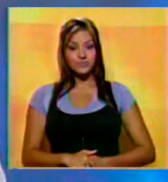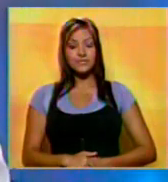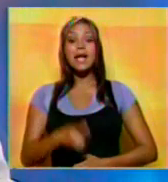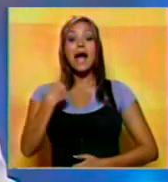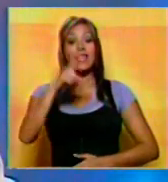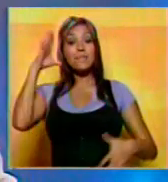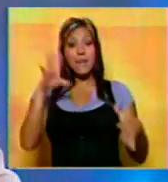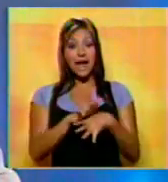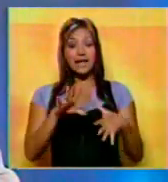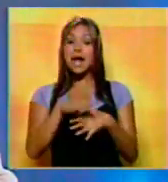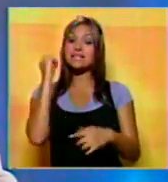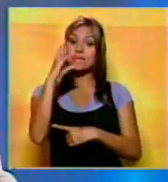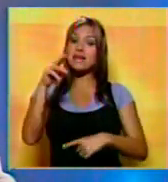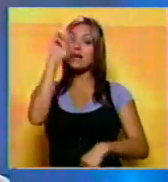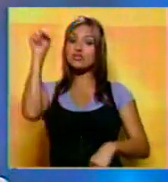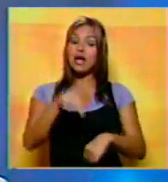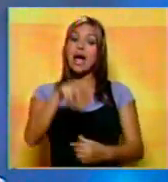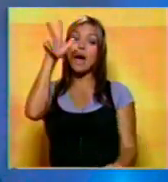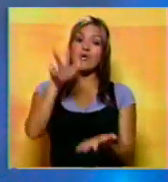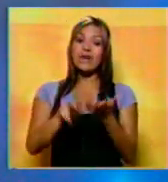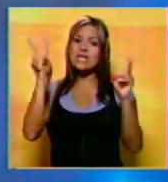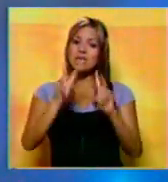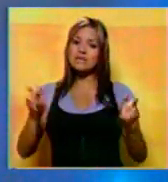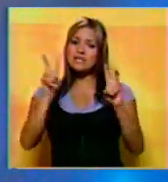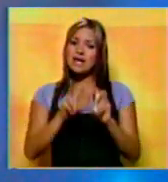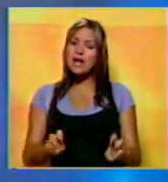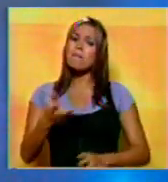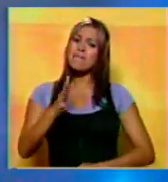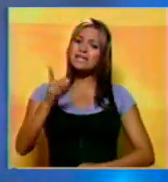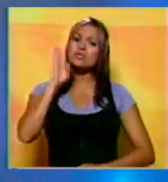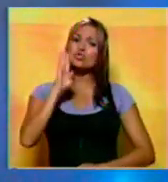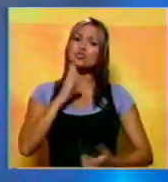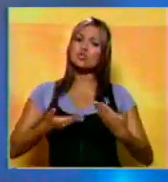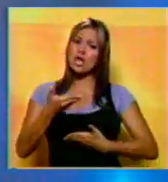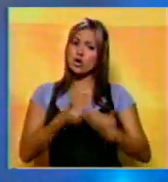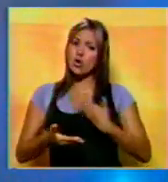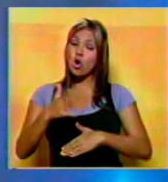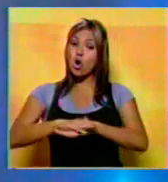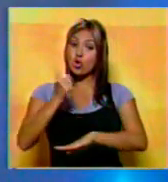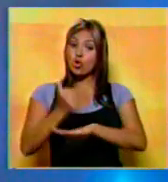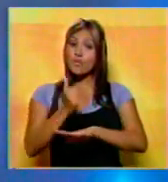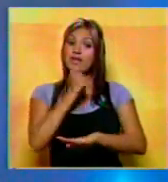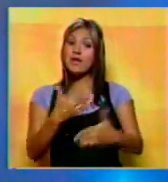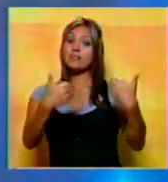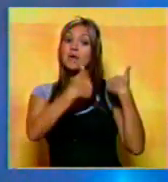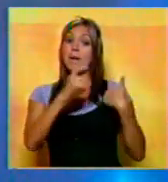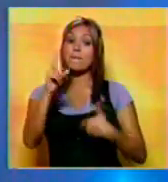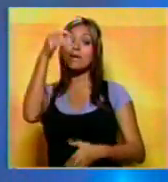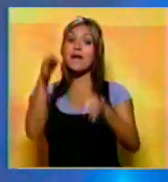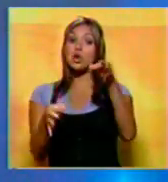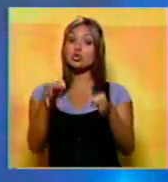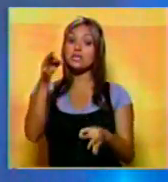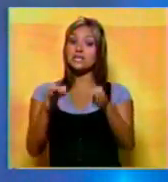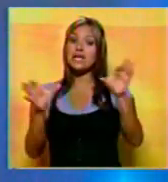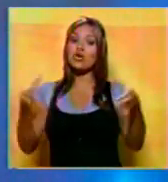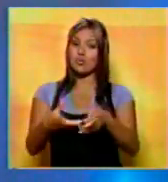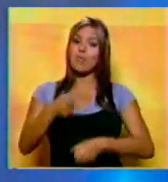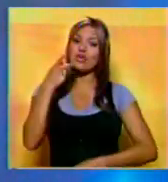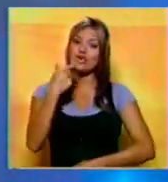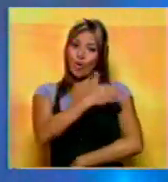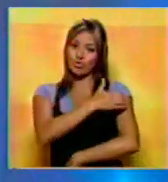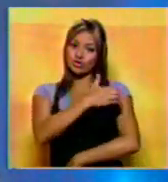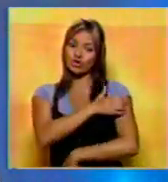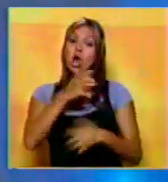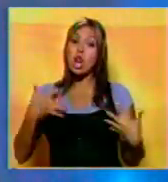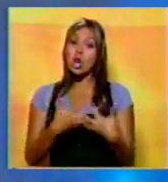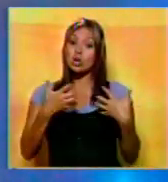Este martes la Asamblea Nacional aprobó una investigación de presuntos hechos de corrupción por parte de dirigentes del Partido Primero Justicia. Esto como parte